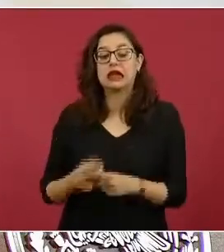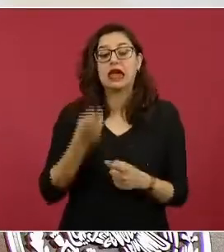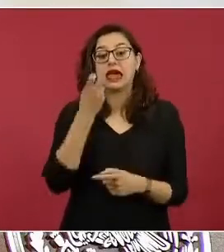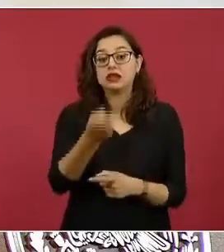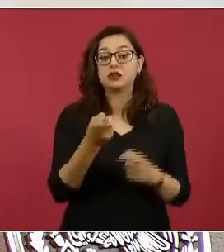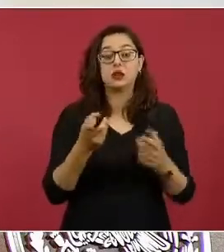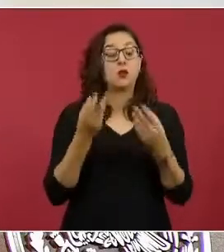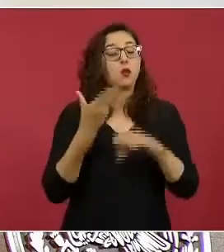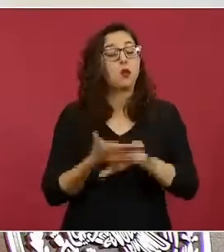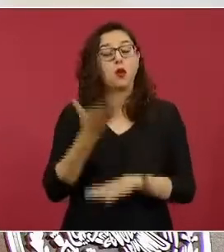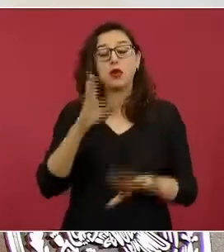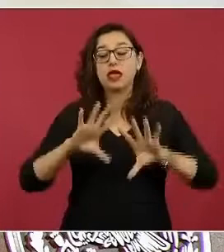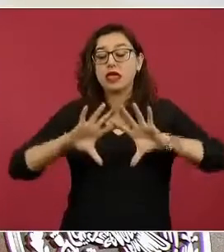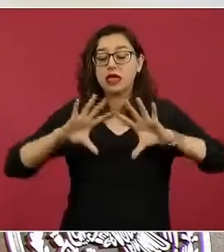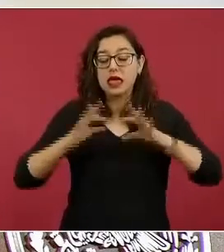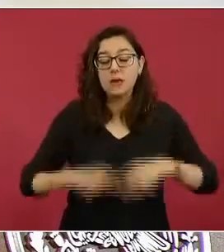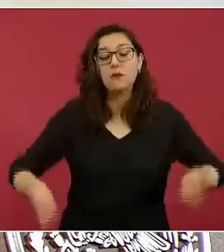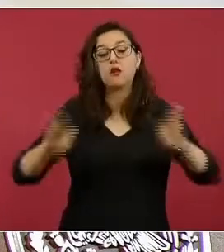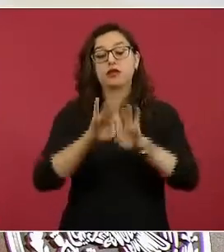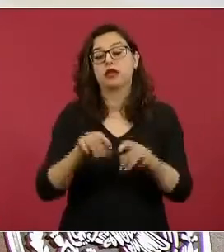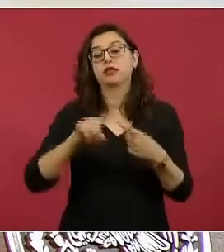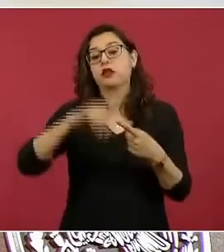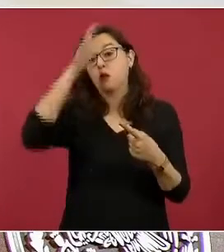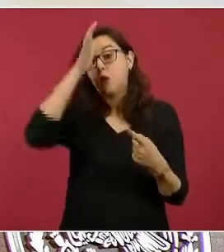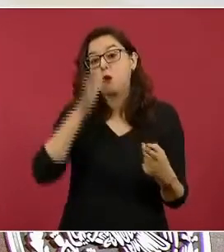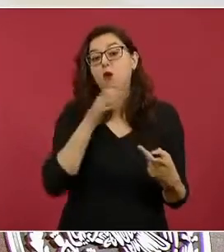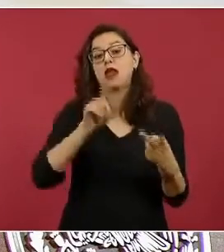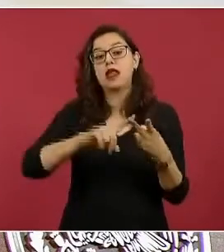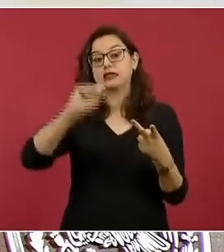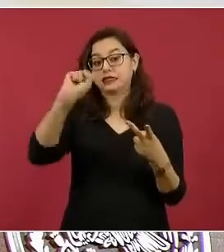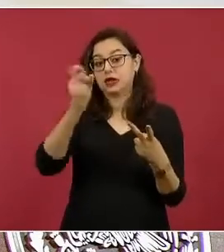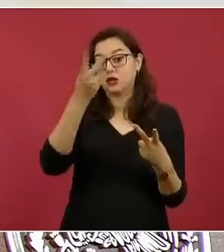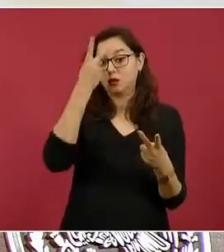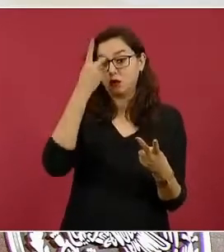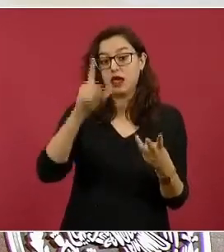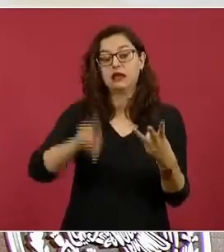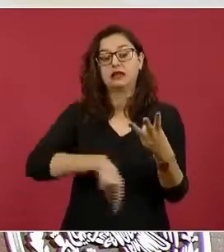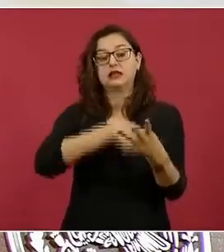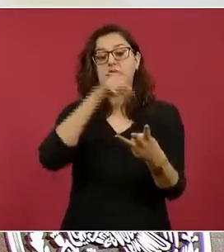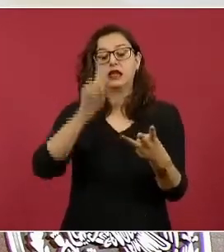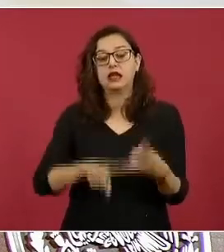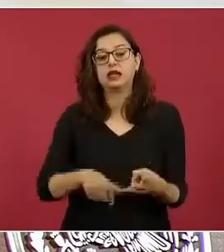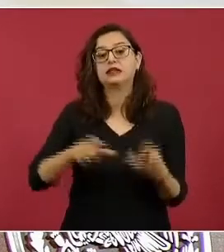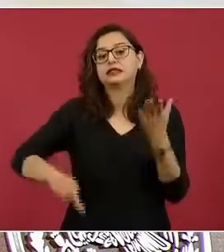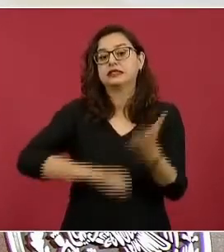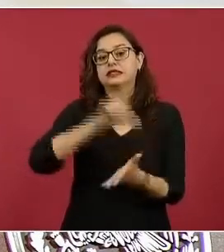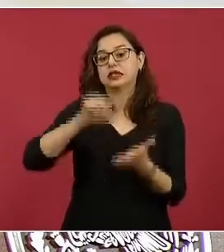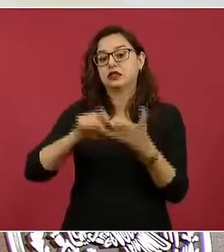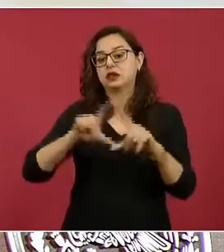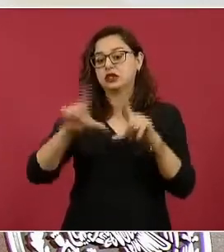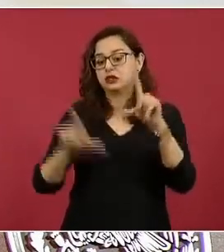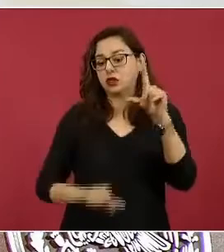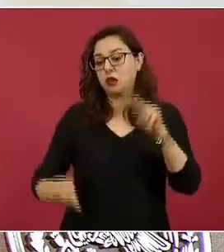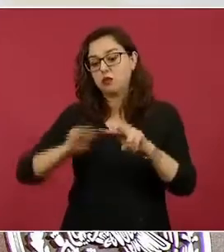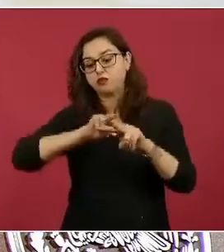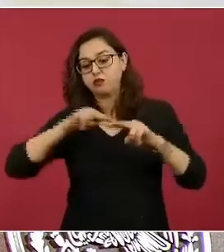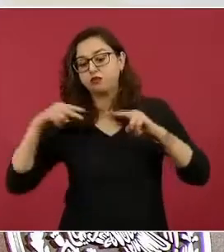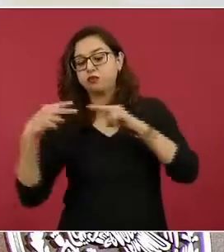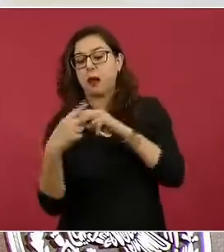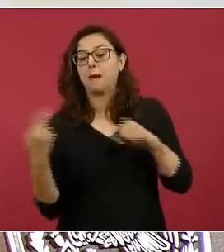Coahuila, en San Luis Potosí y ahora en el Centro Nacional de Identificación Humana? Porque el sistema tradicional